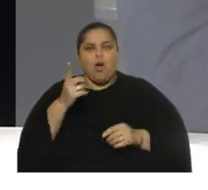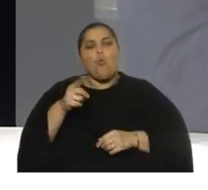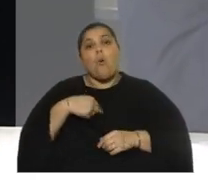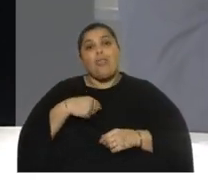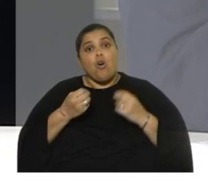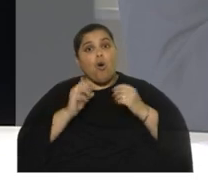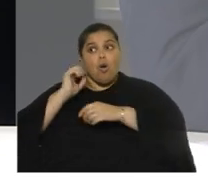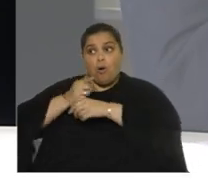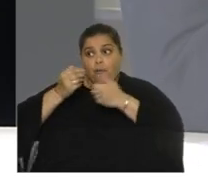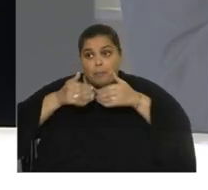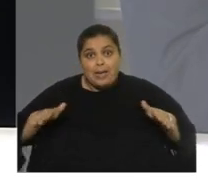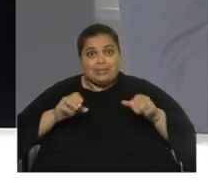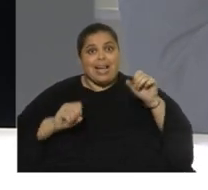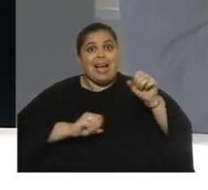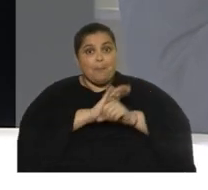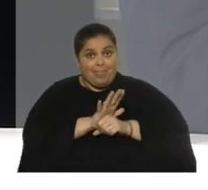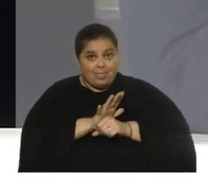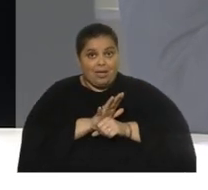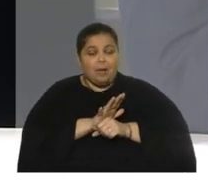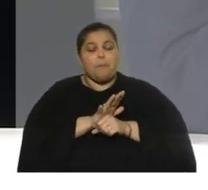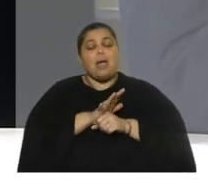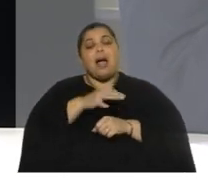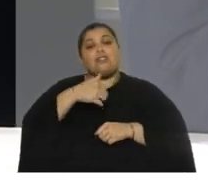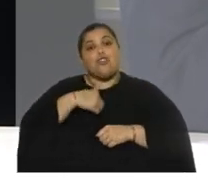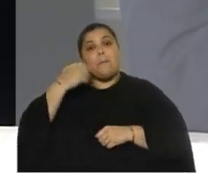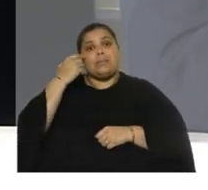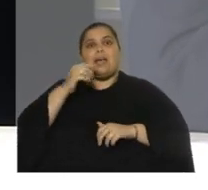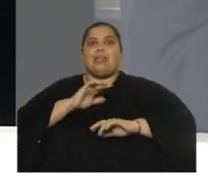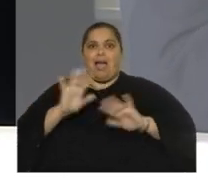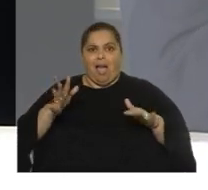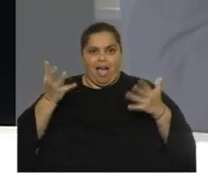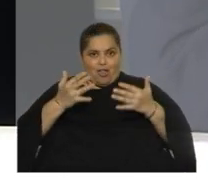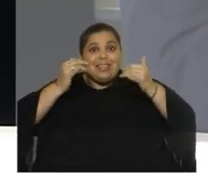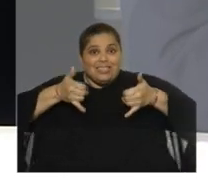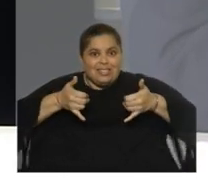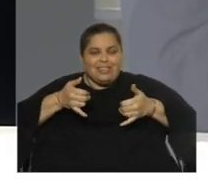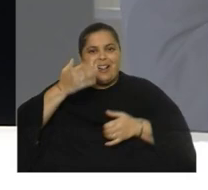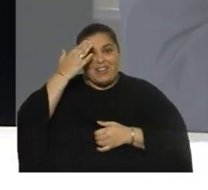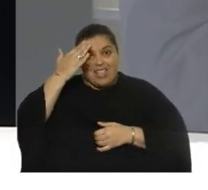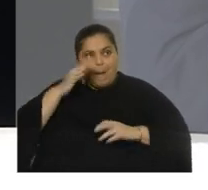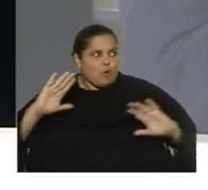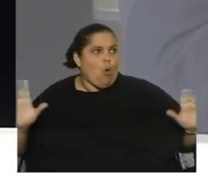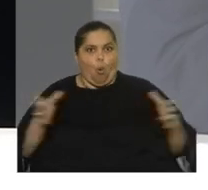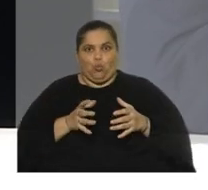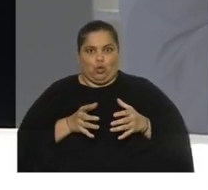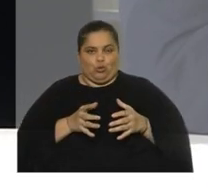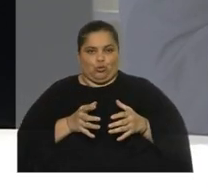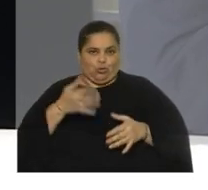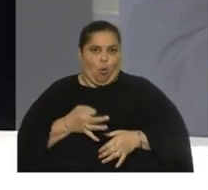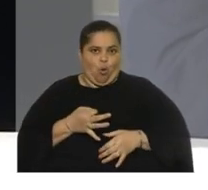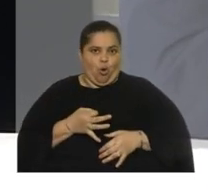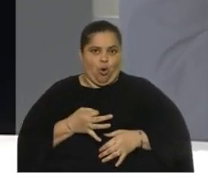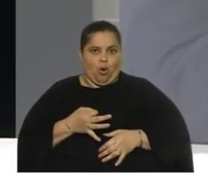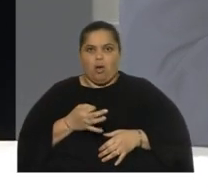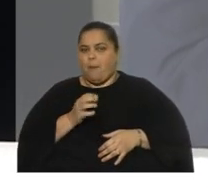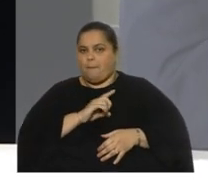decreó toda la emergencia sanitaria y yo dije, bueno, ahora sí, vamos a ponernos todos juntos y resulta que